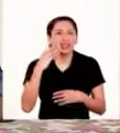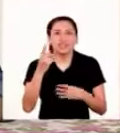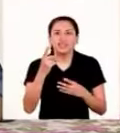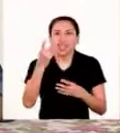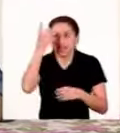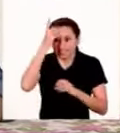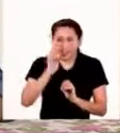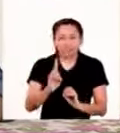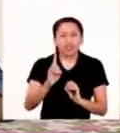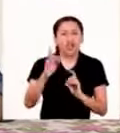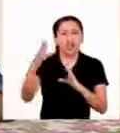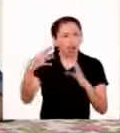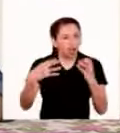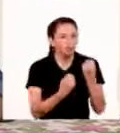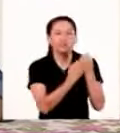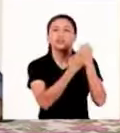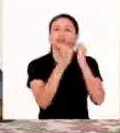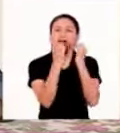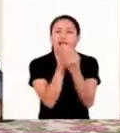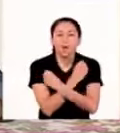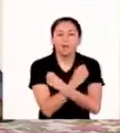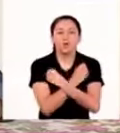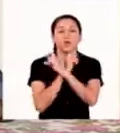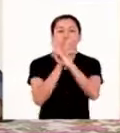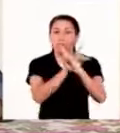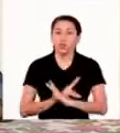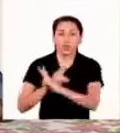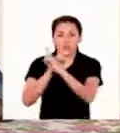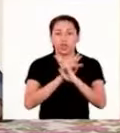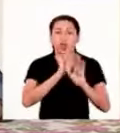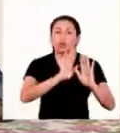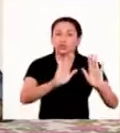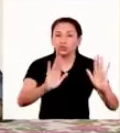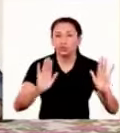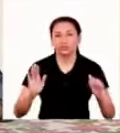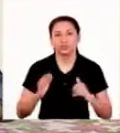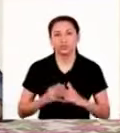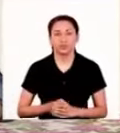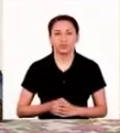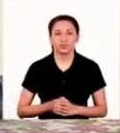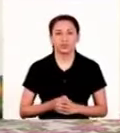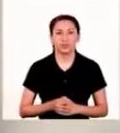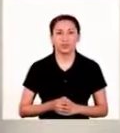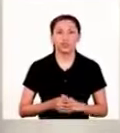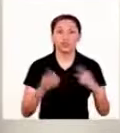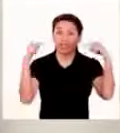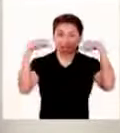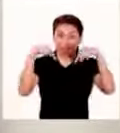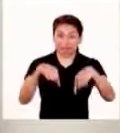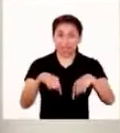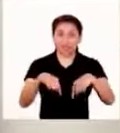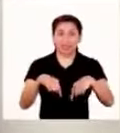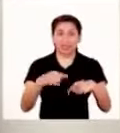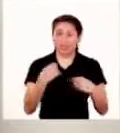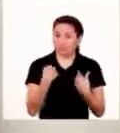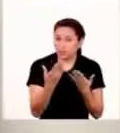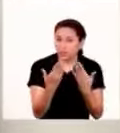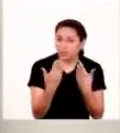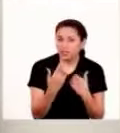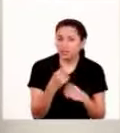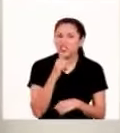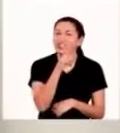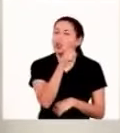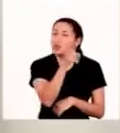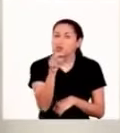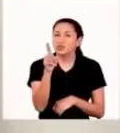experiencia sino que lo hacen con amor y cuidado por los suyos. ¿A quiénes de